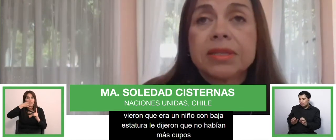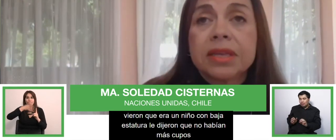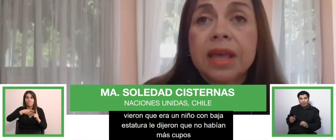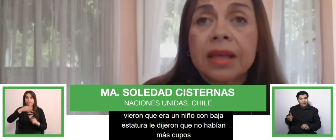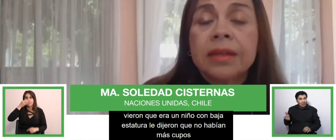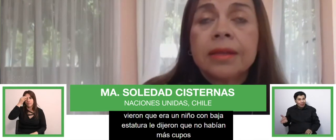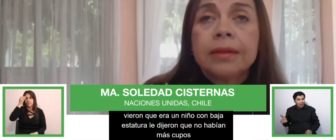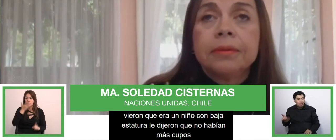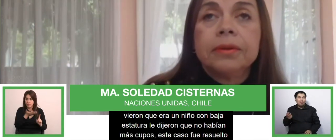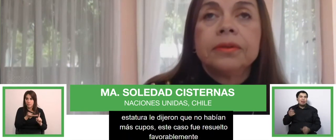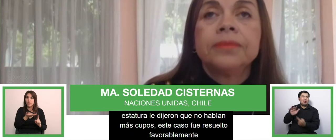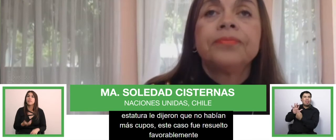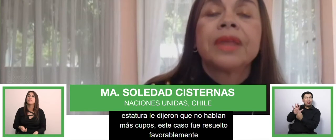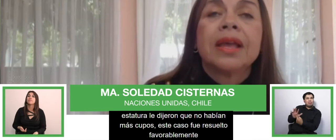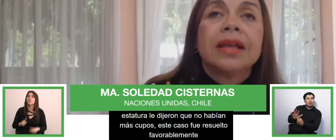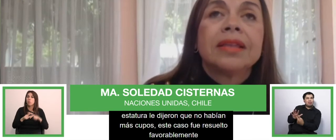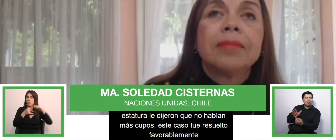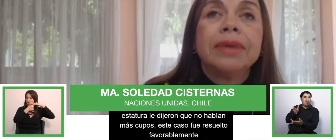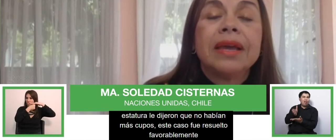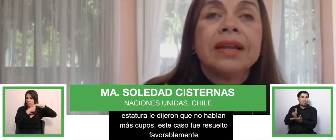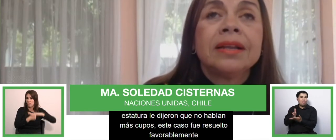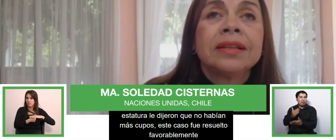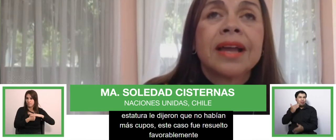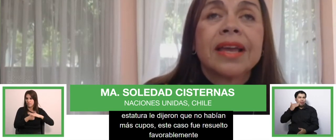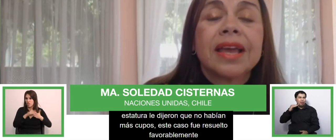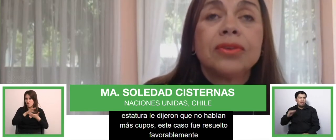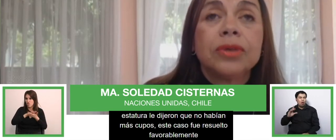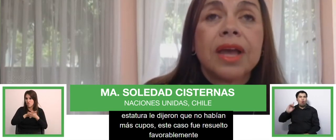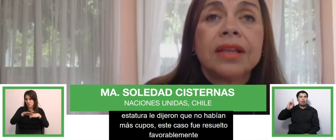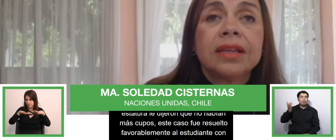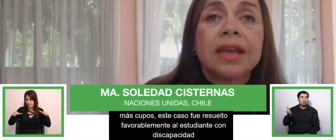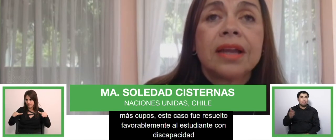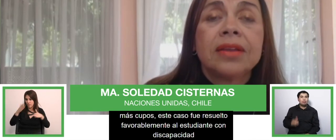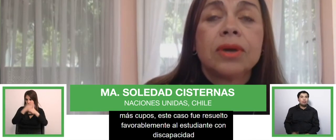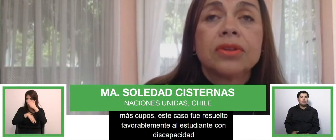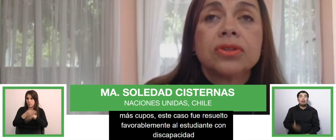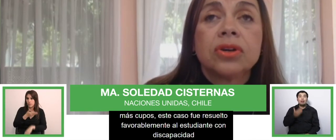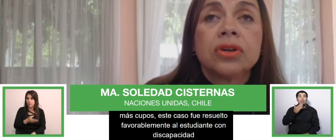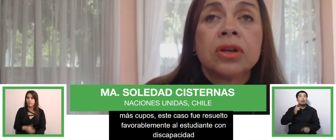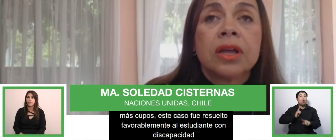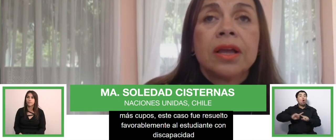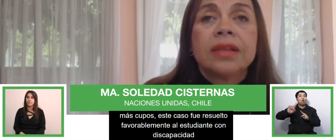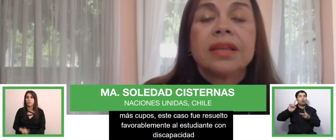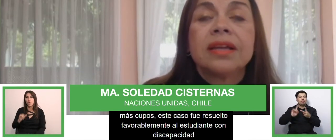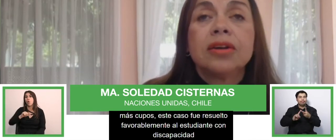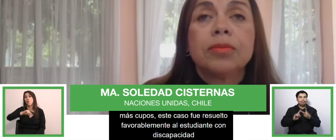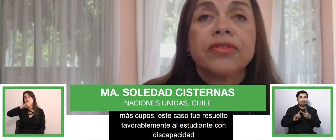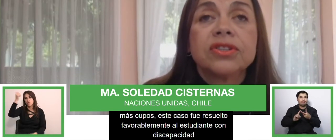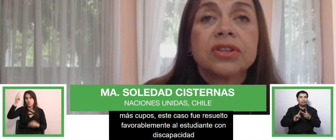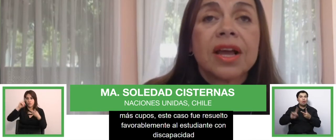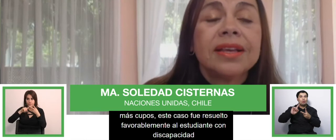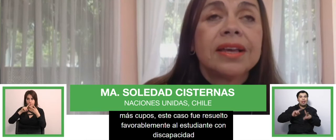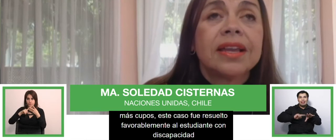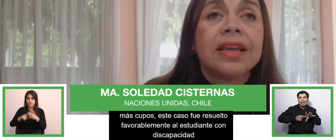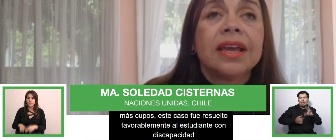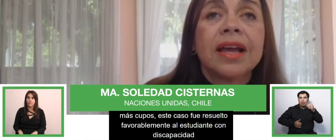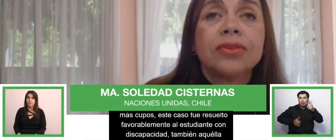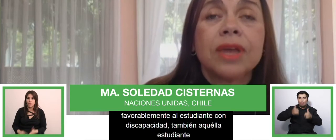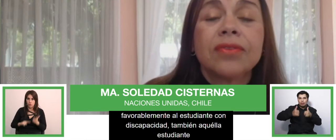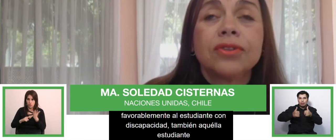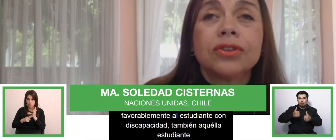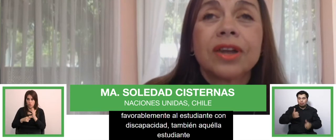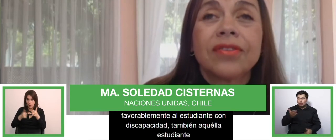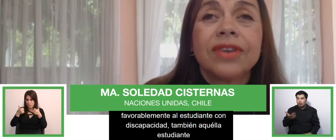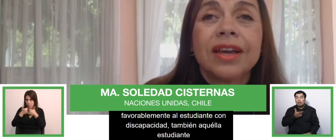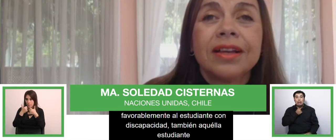con discapacidad. También de aquella estudiante ya en educación técnico-profesional que quería